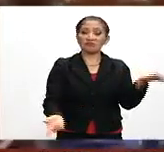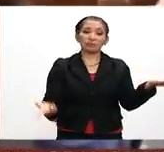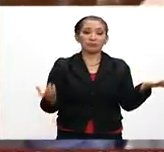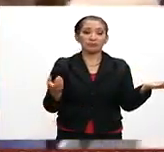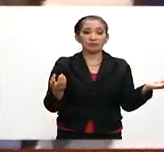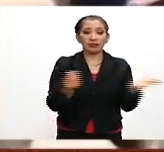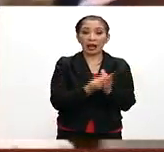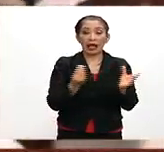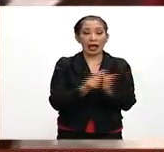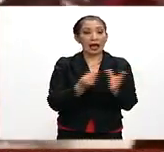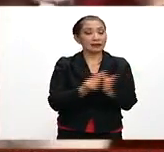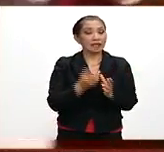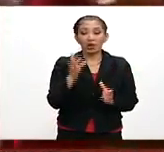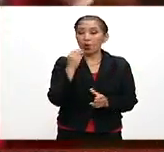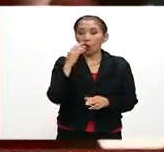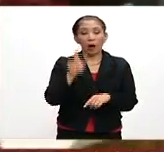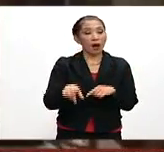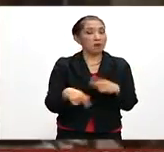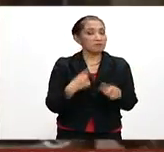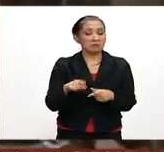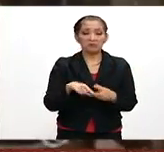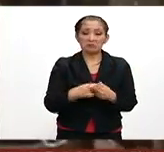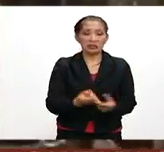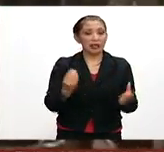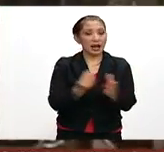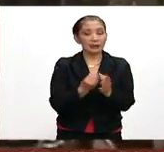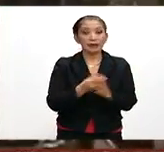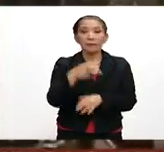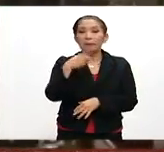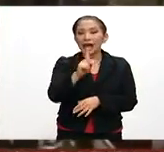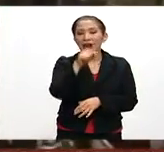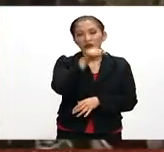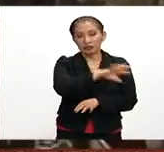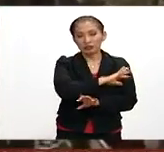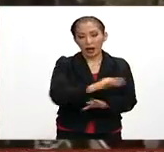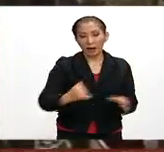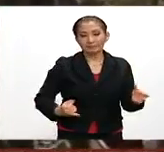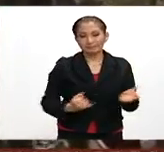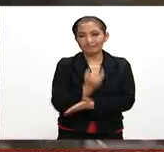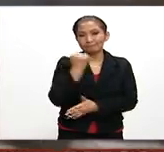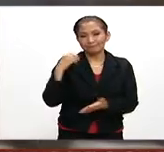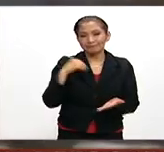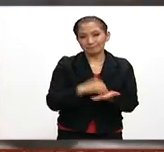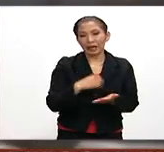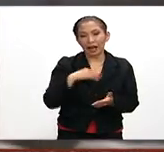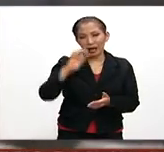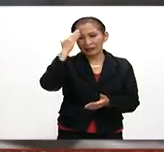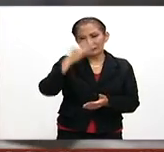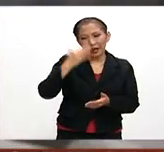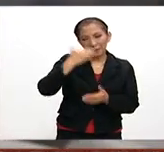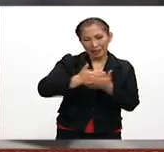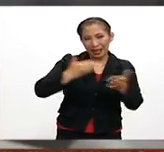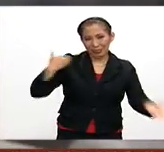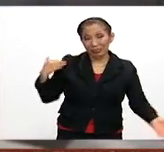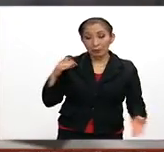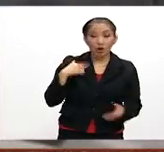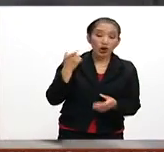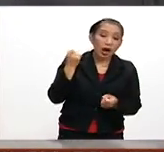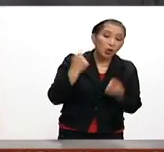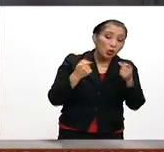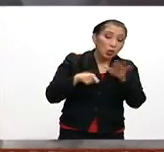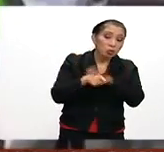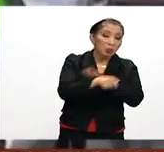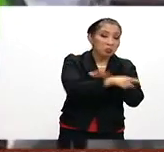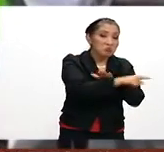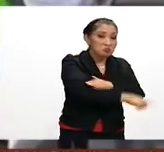las clases de que no habrá el regreso a clases. Sin embargo, está establecida también y se tenía conocimiento según por fuentes de